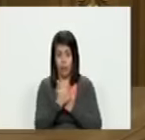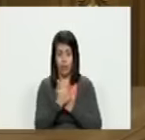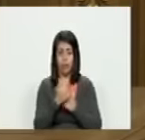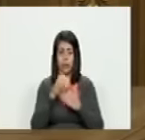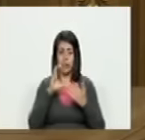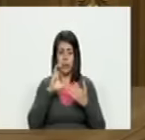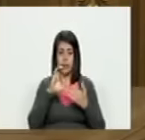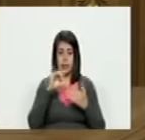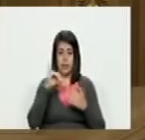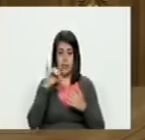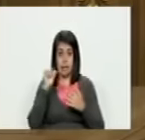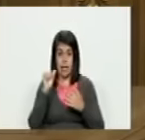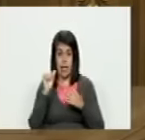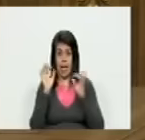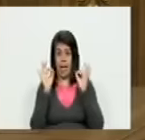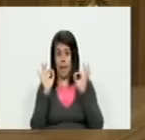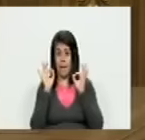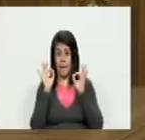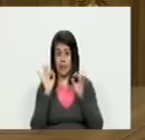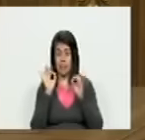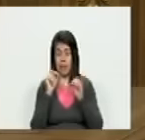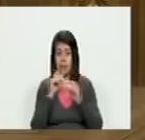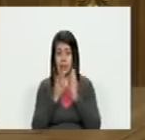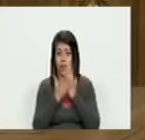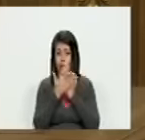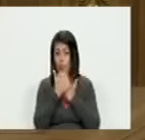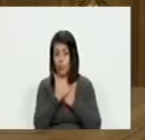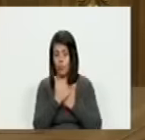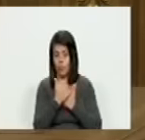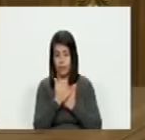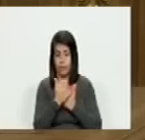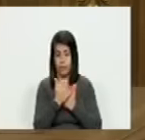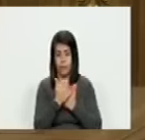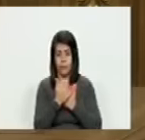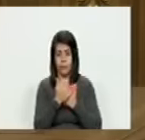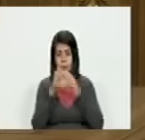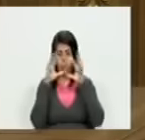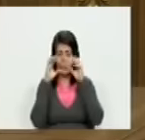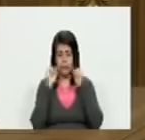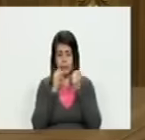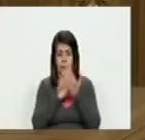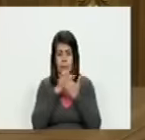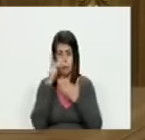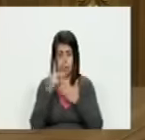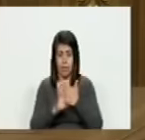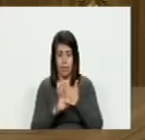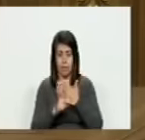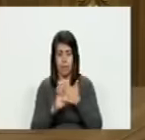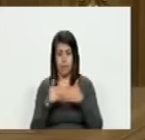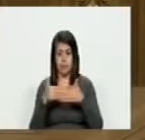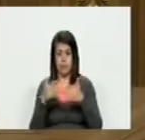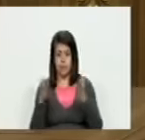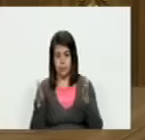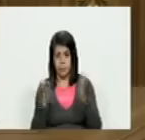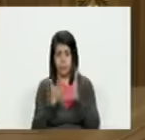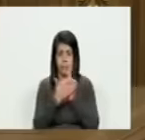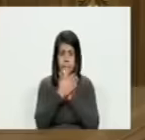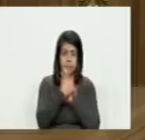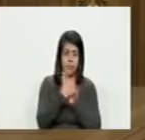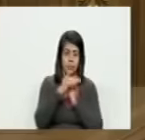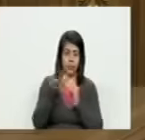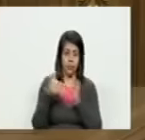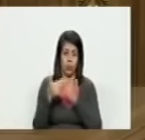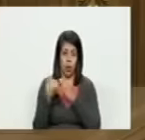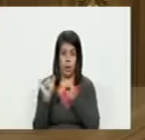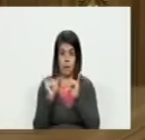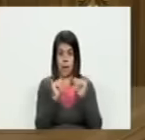CIA con sus operaciones especiales las operaciones encubiertas entiendan que estas operaciones son abiertas y encubiertas todo al